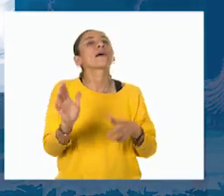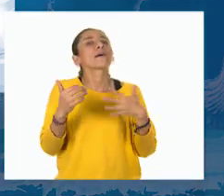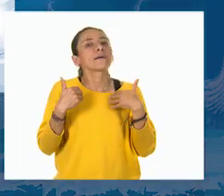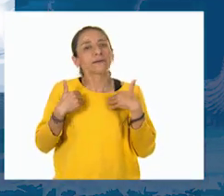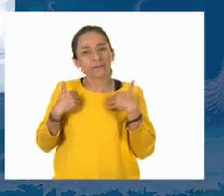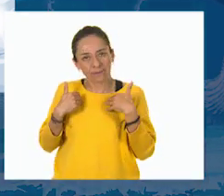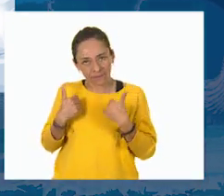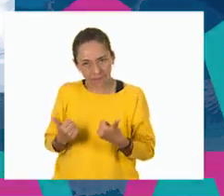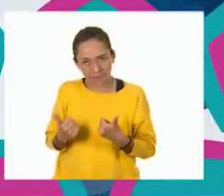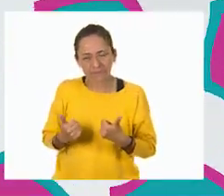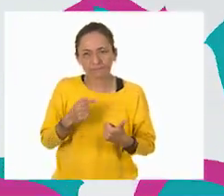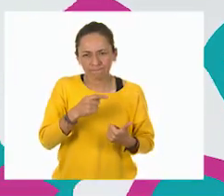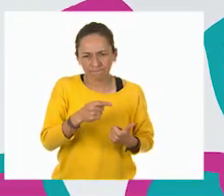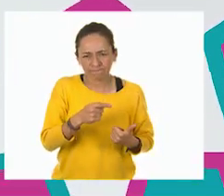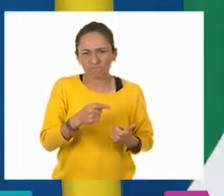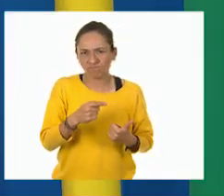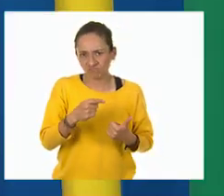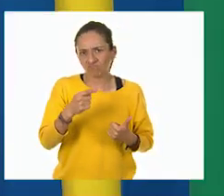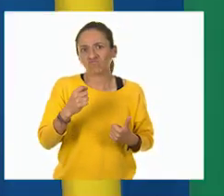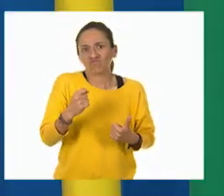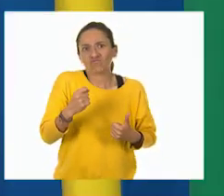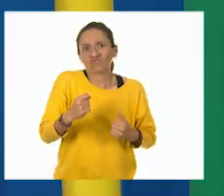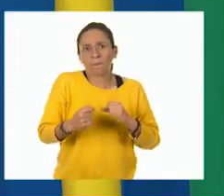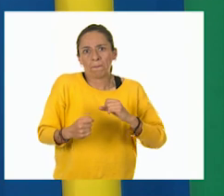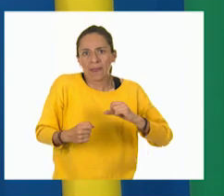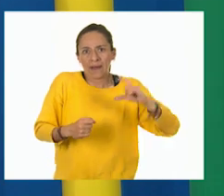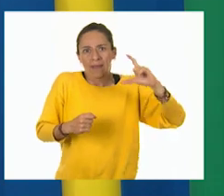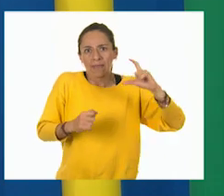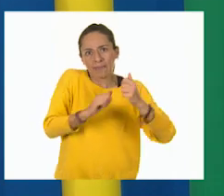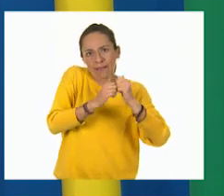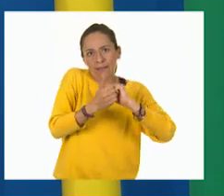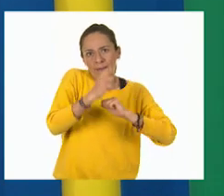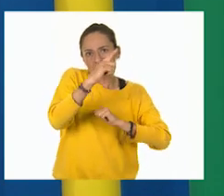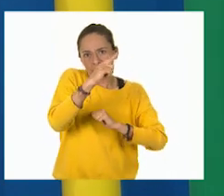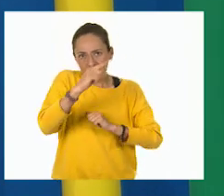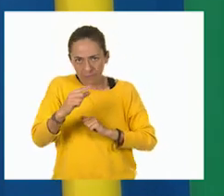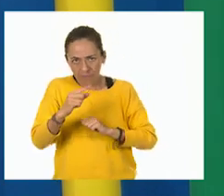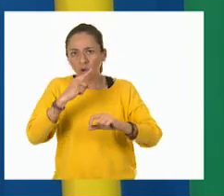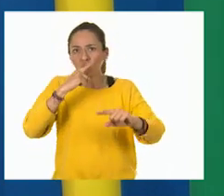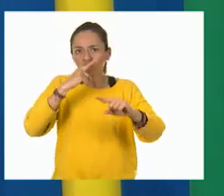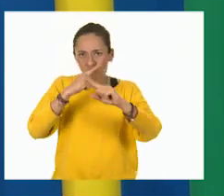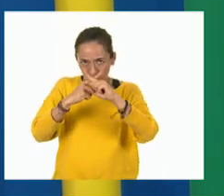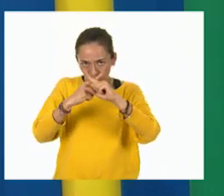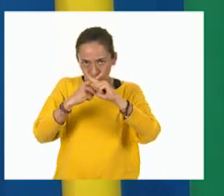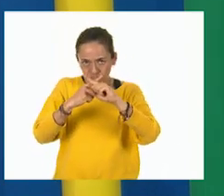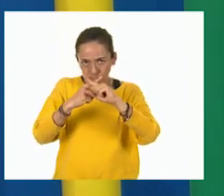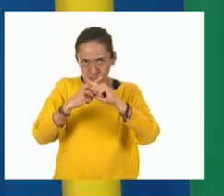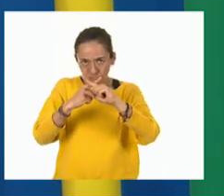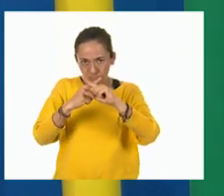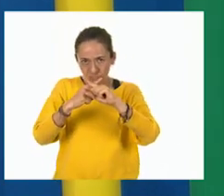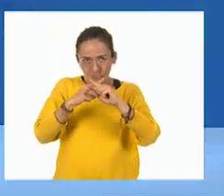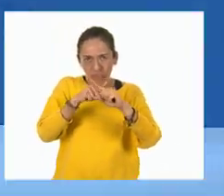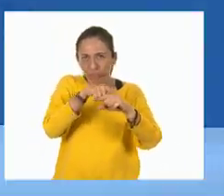vamos a convertir de una unidad de capacidad mayor a una menor, se multiplica como indica el pececito.